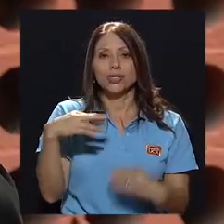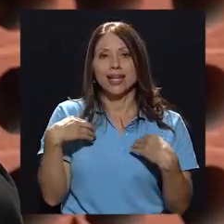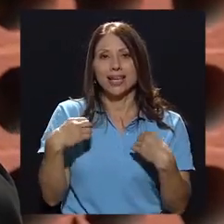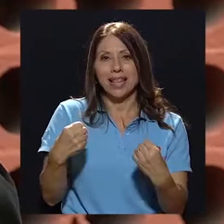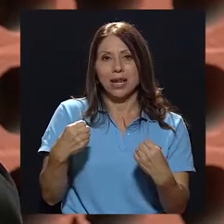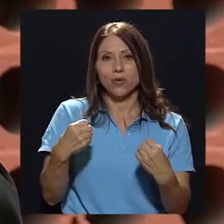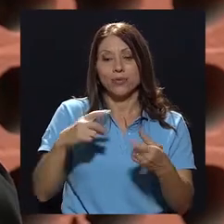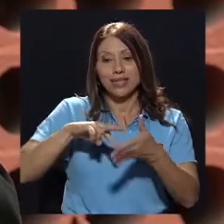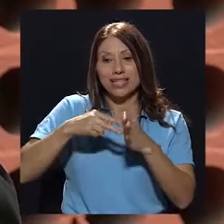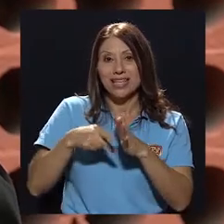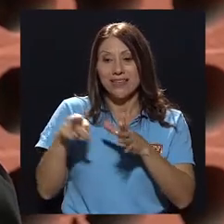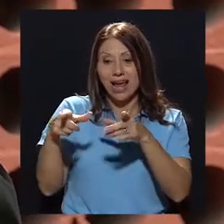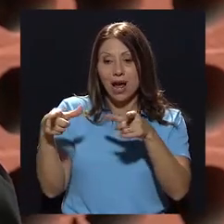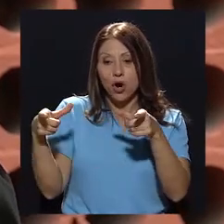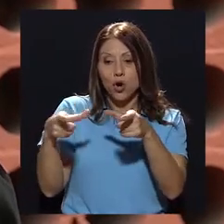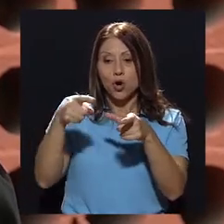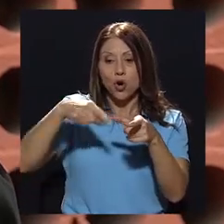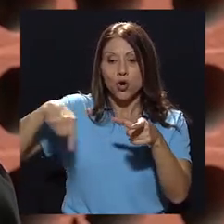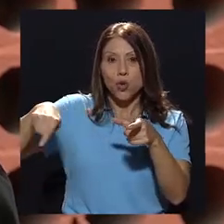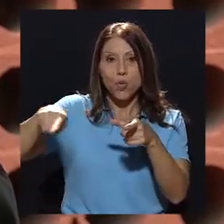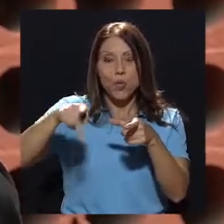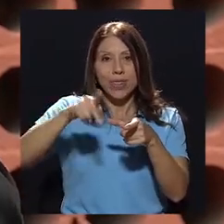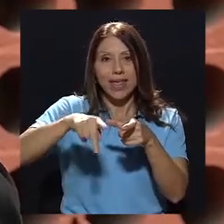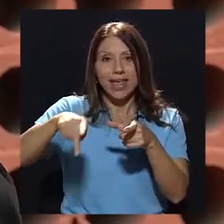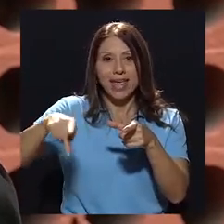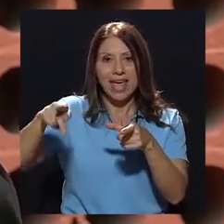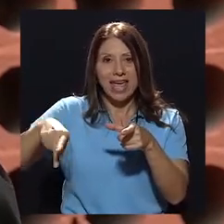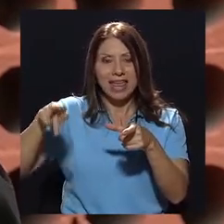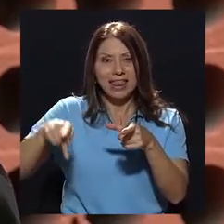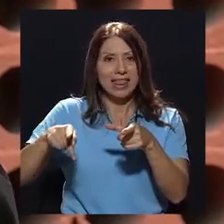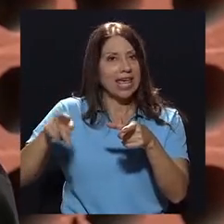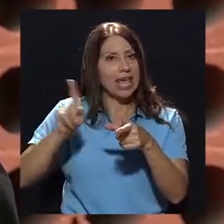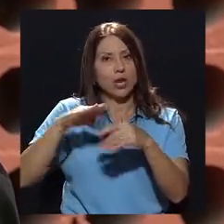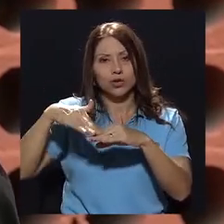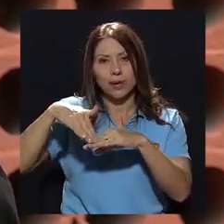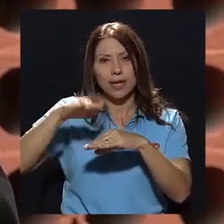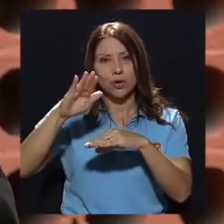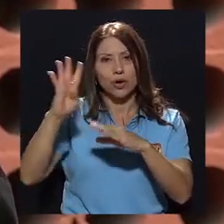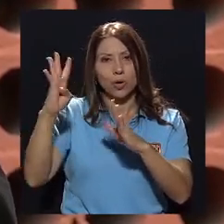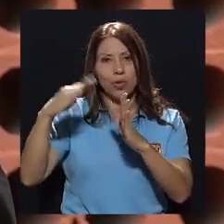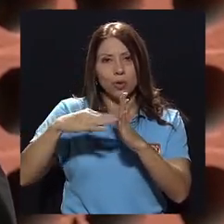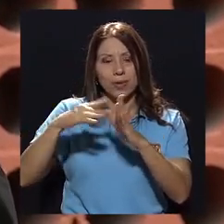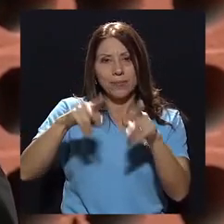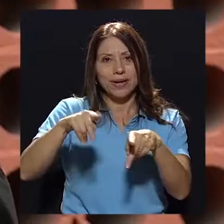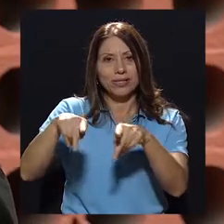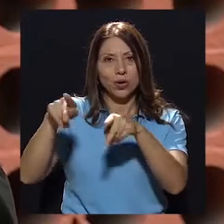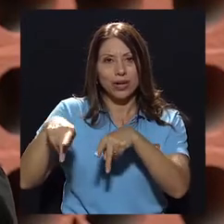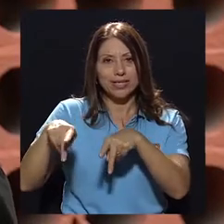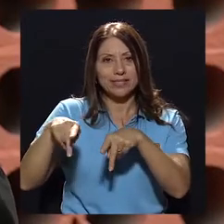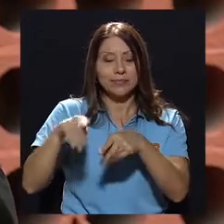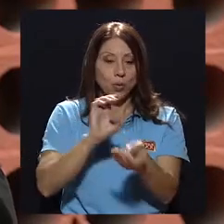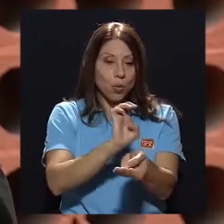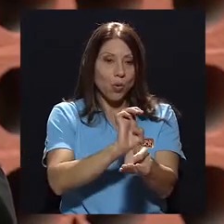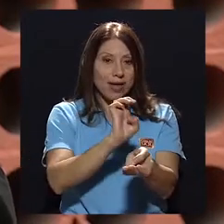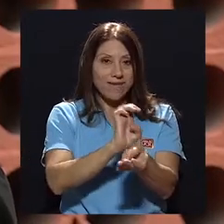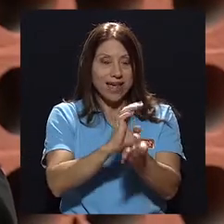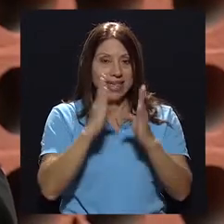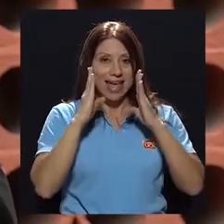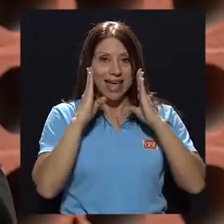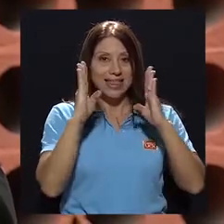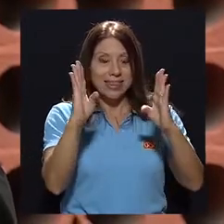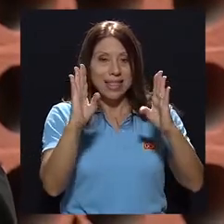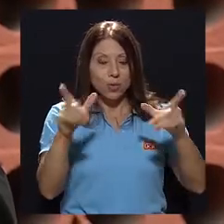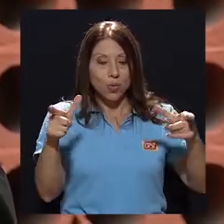un grupo de gente que no sea mayor, digamos en promedio, a 4.000 personas. Entonces, un EVAIS cubre un